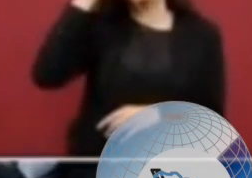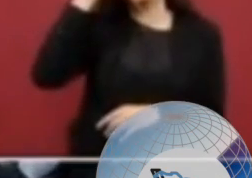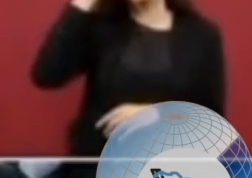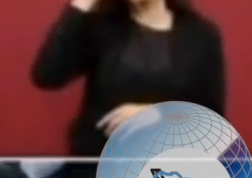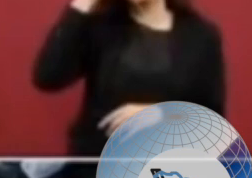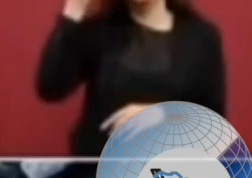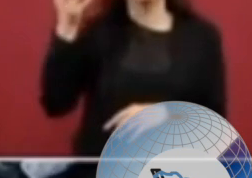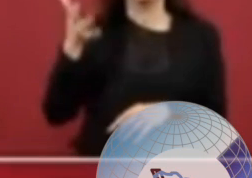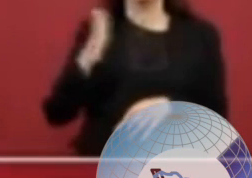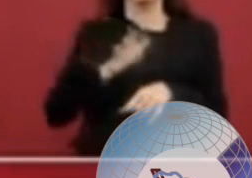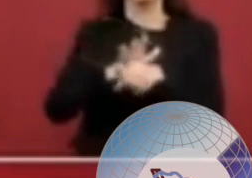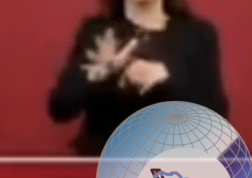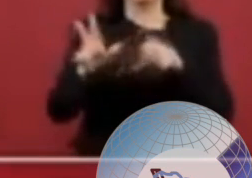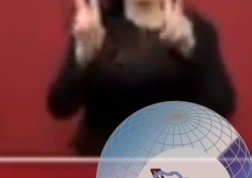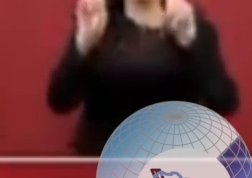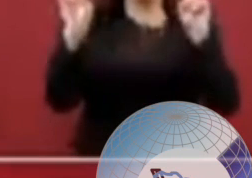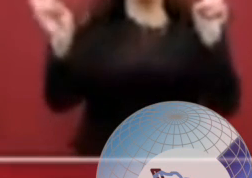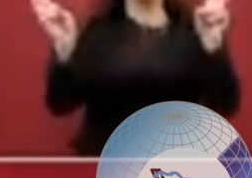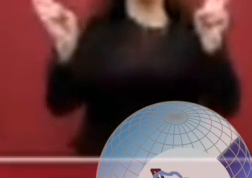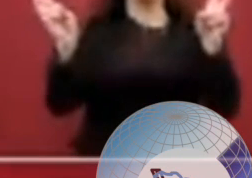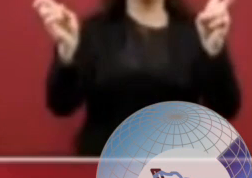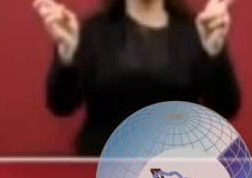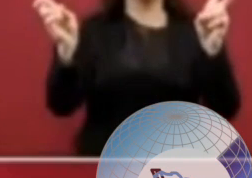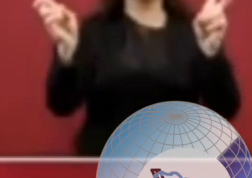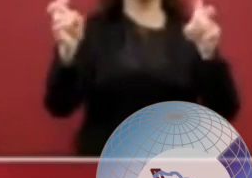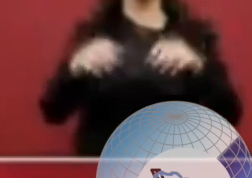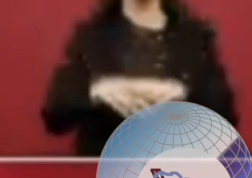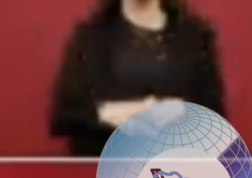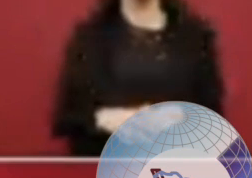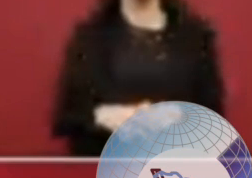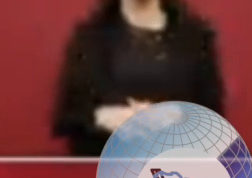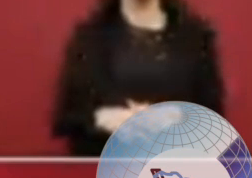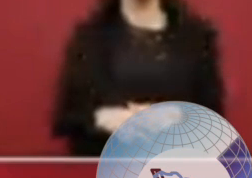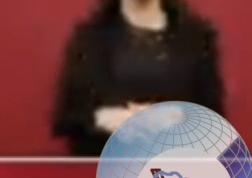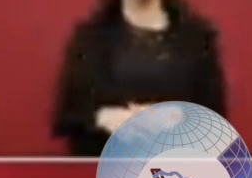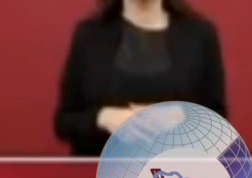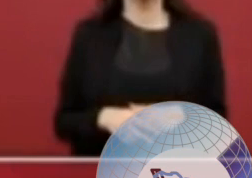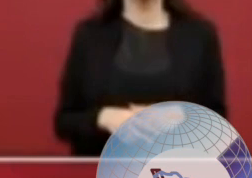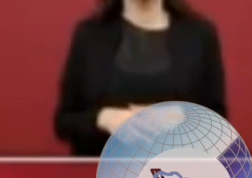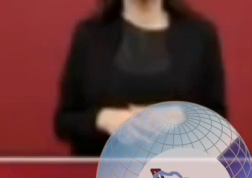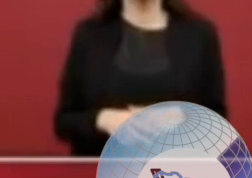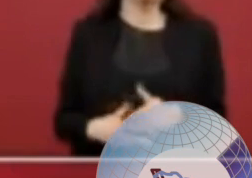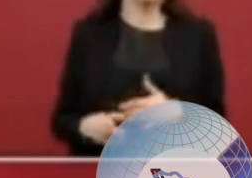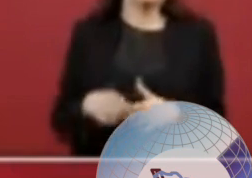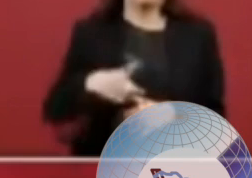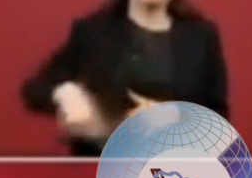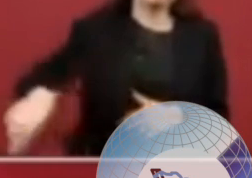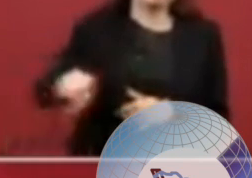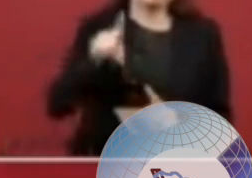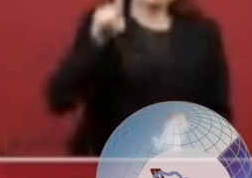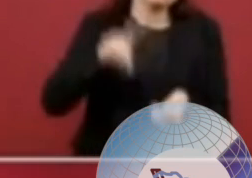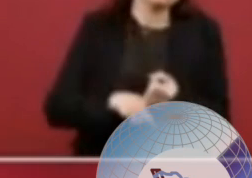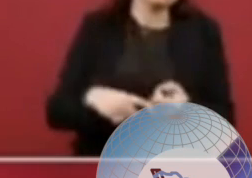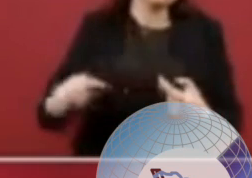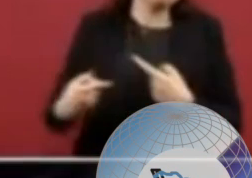sobre un conflicto